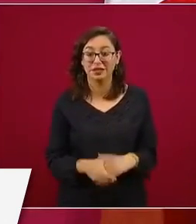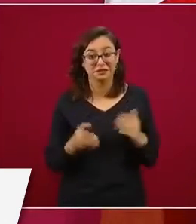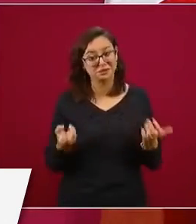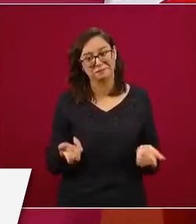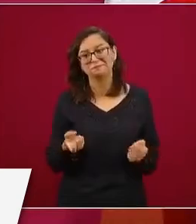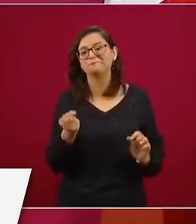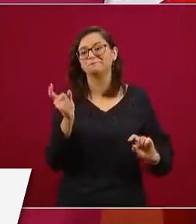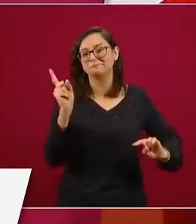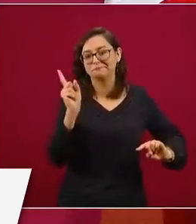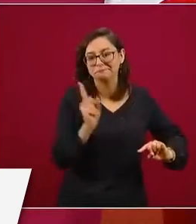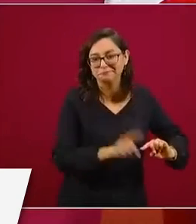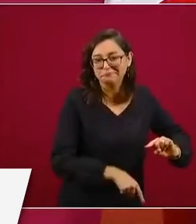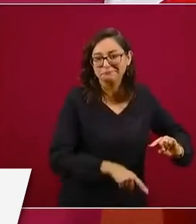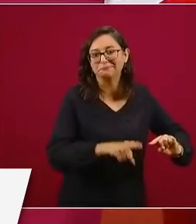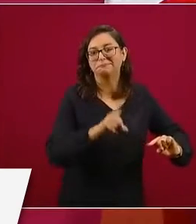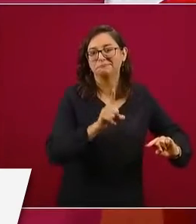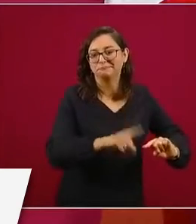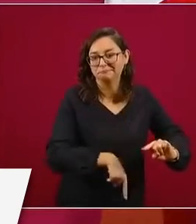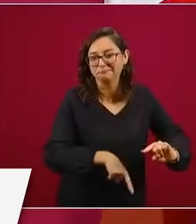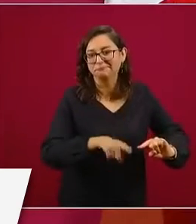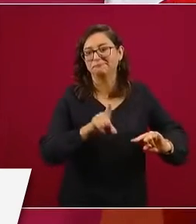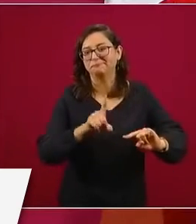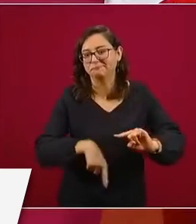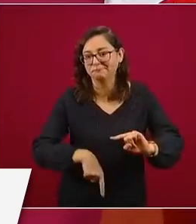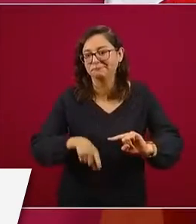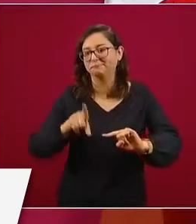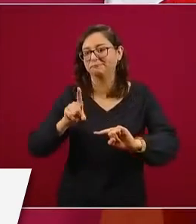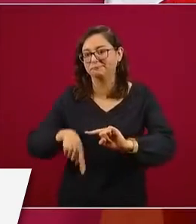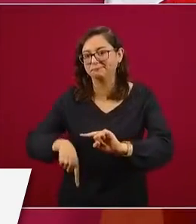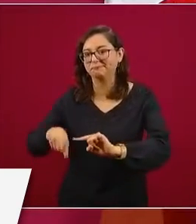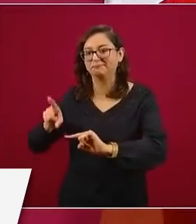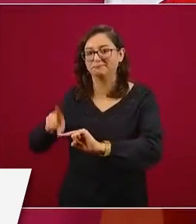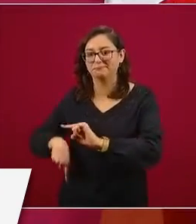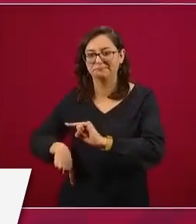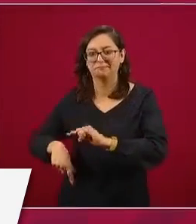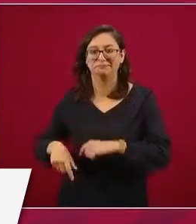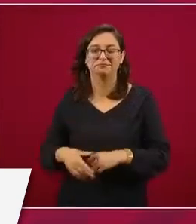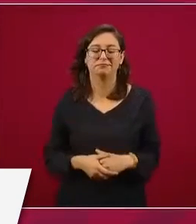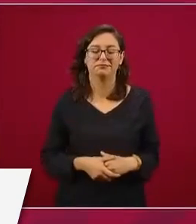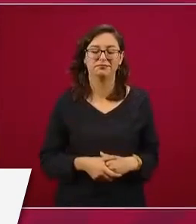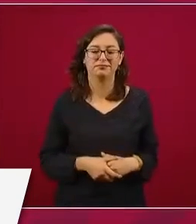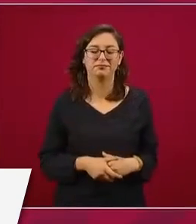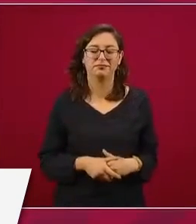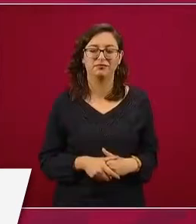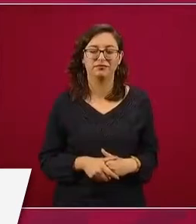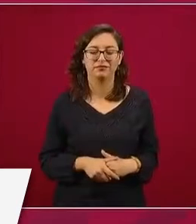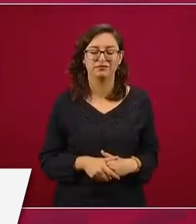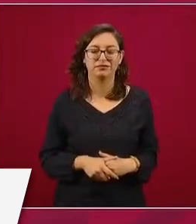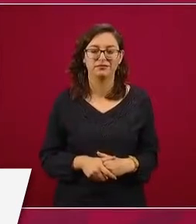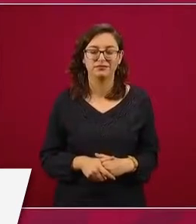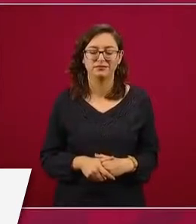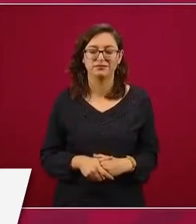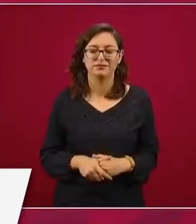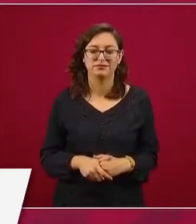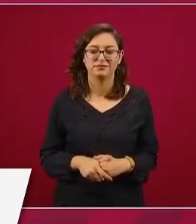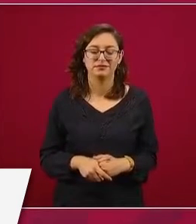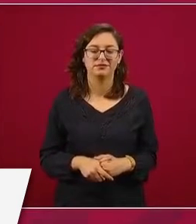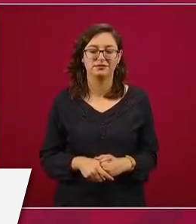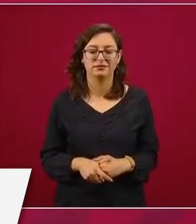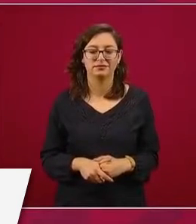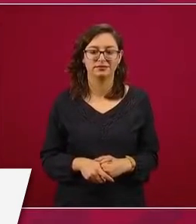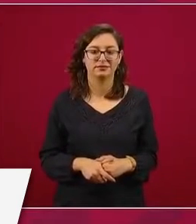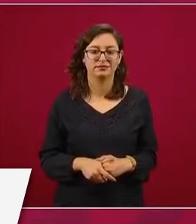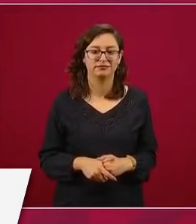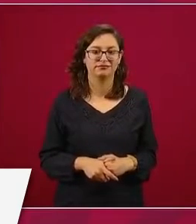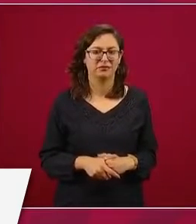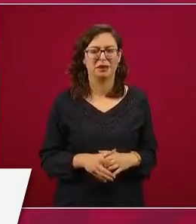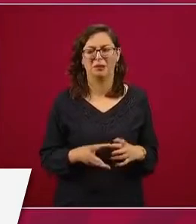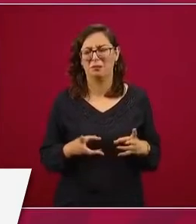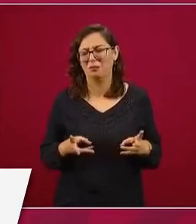todo